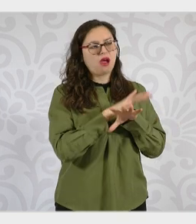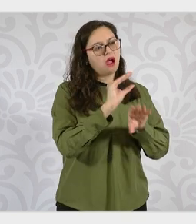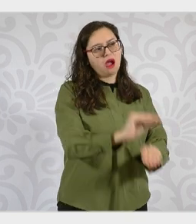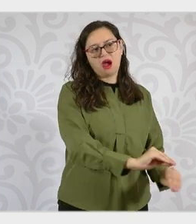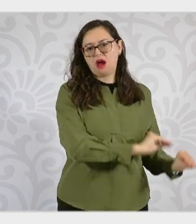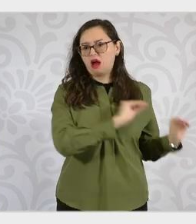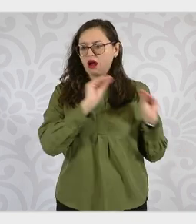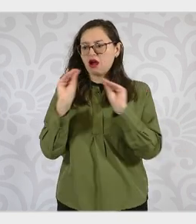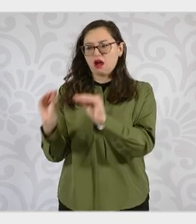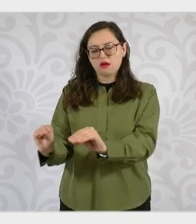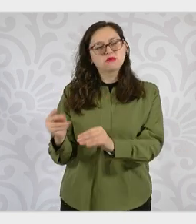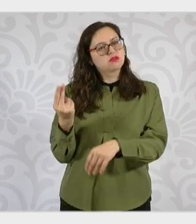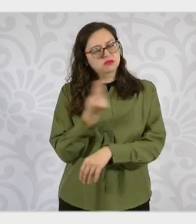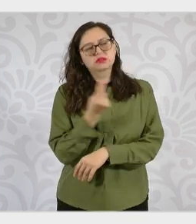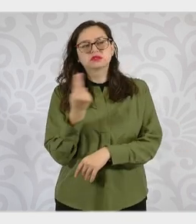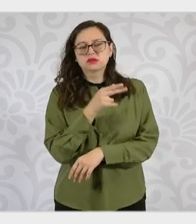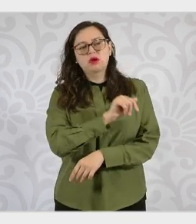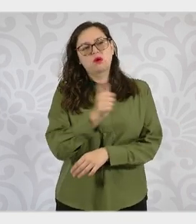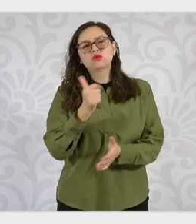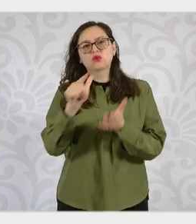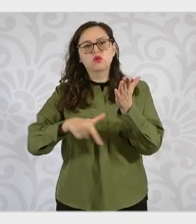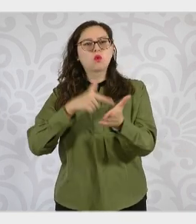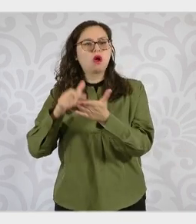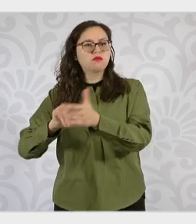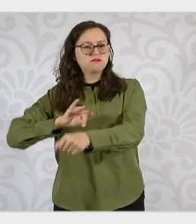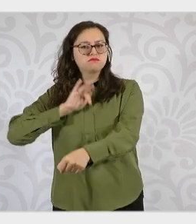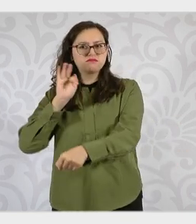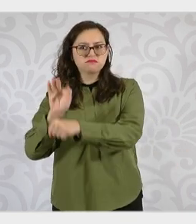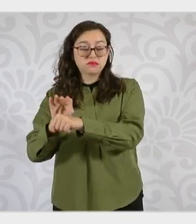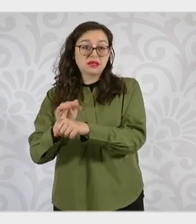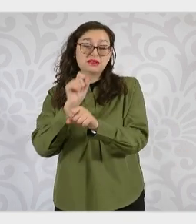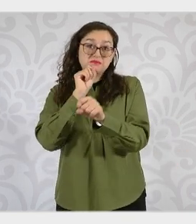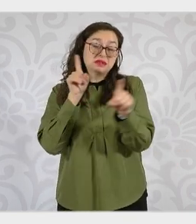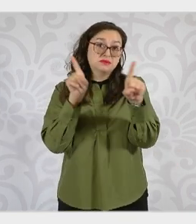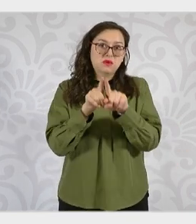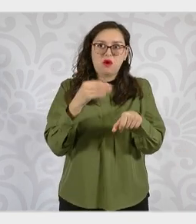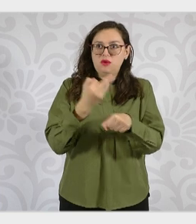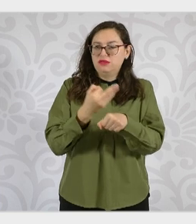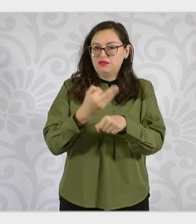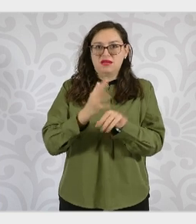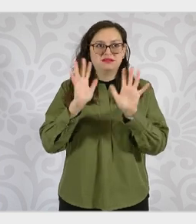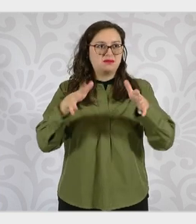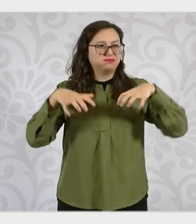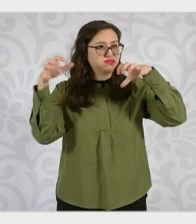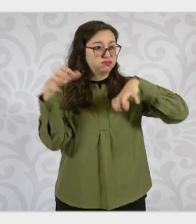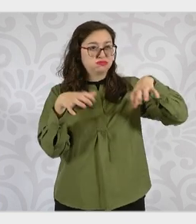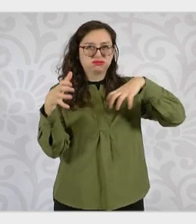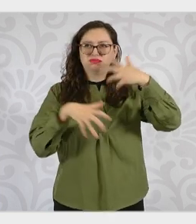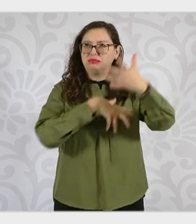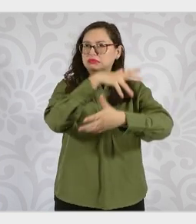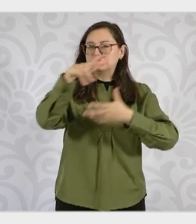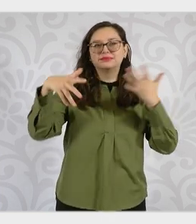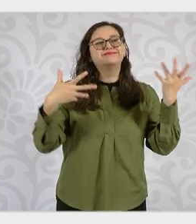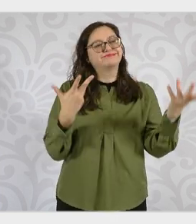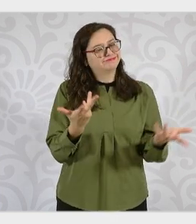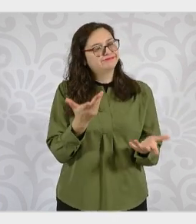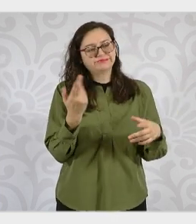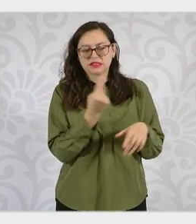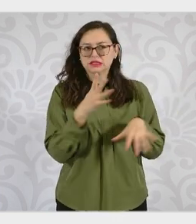por el efecto de cambio climático que ya estamos enfrentando de manera importante. A la población indígena,